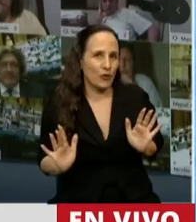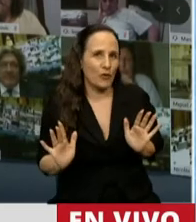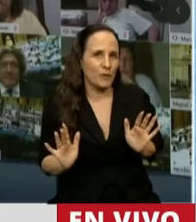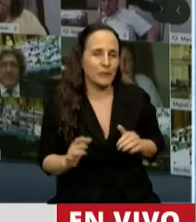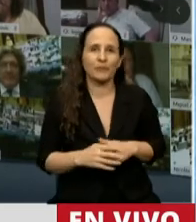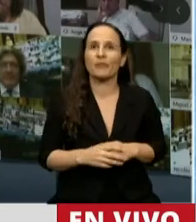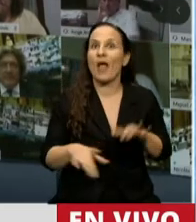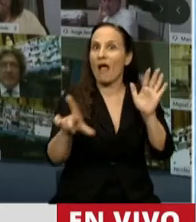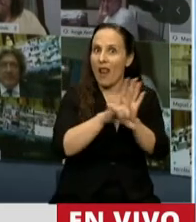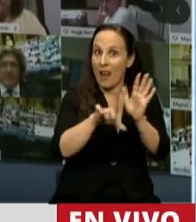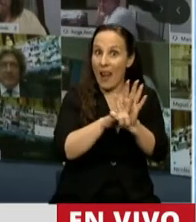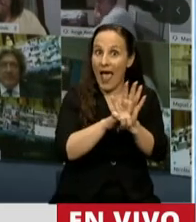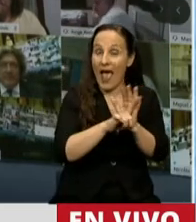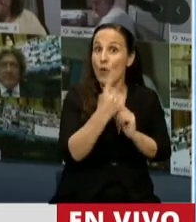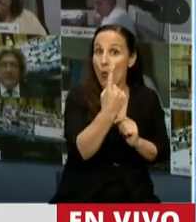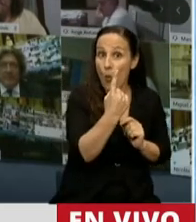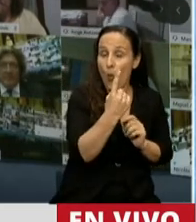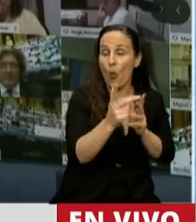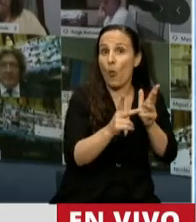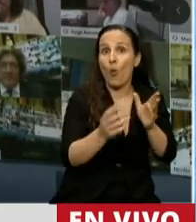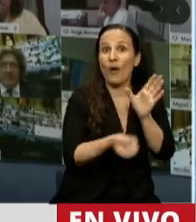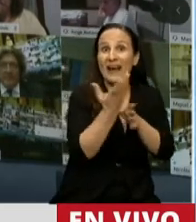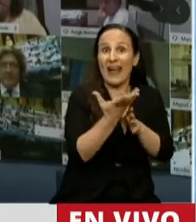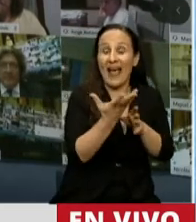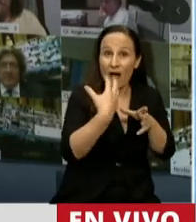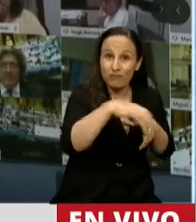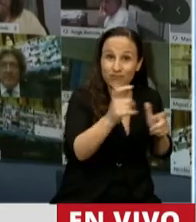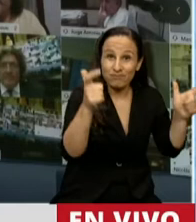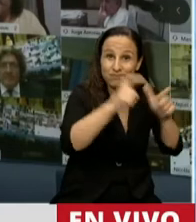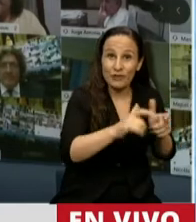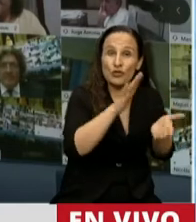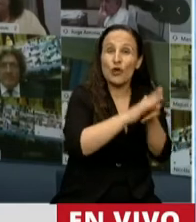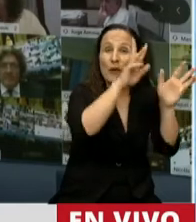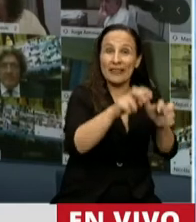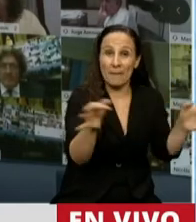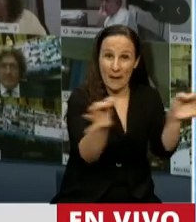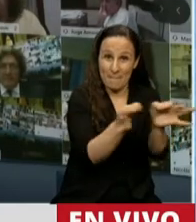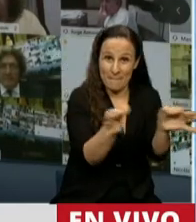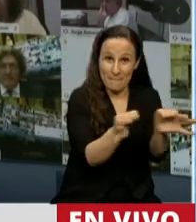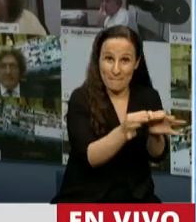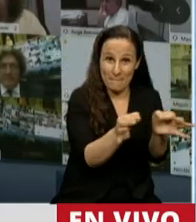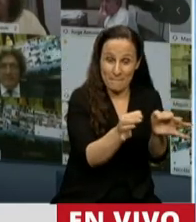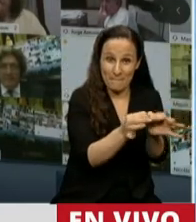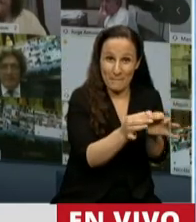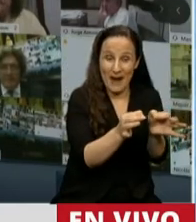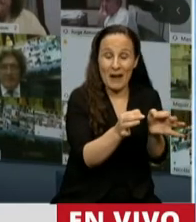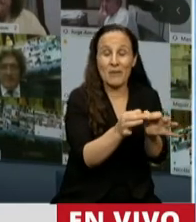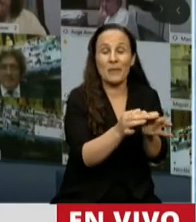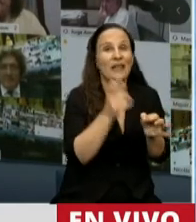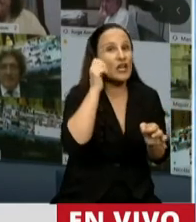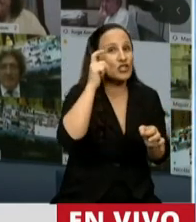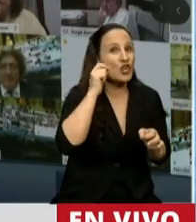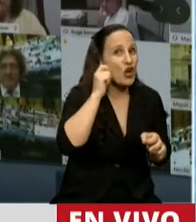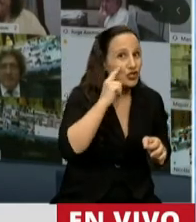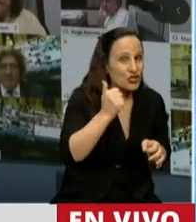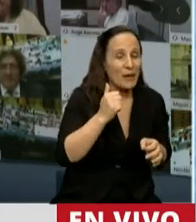de las leyes, como ya se dijo, crea el Consejo Nacional de Asuntos Relativos a las Islas Malvinas, Giorgia del Sur, San Guitse del Sur